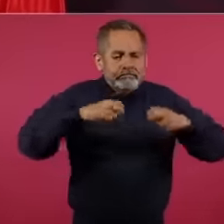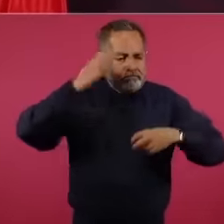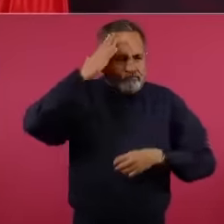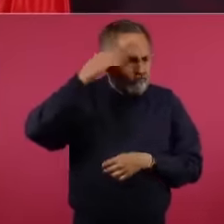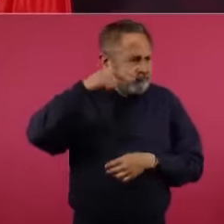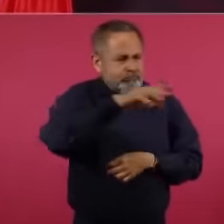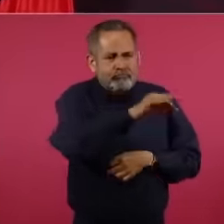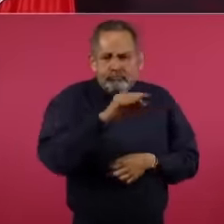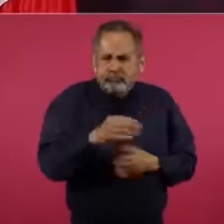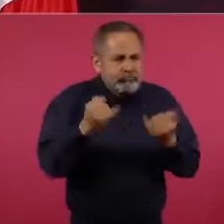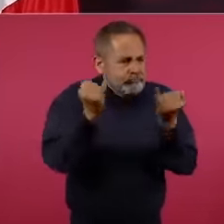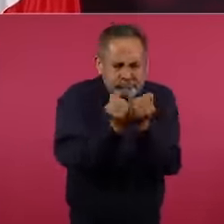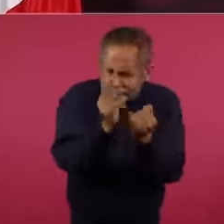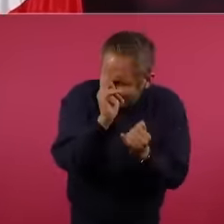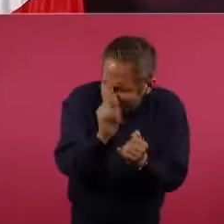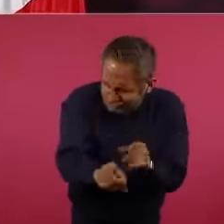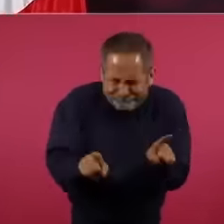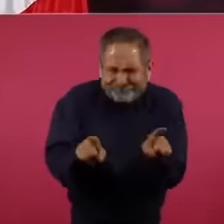ministros, como se elige,